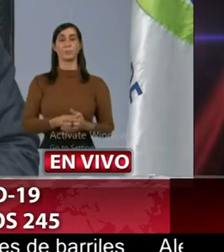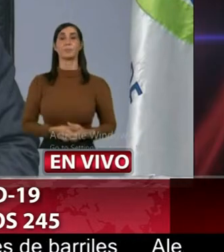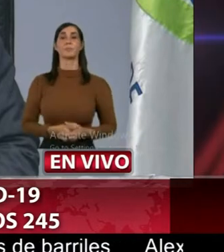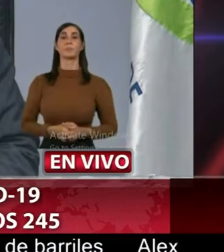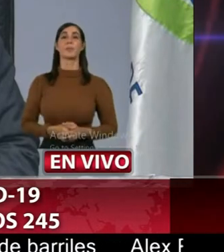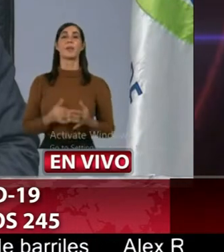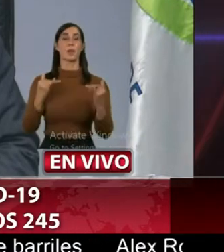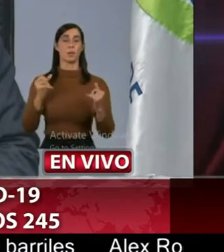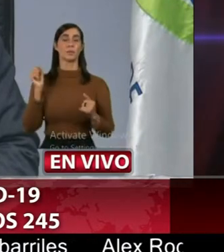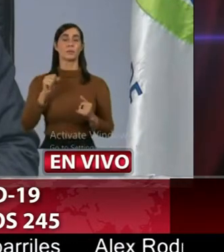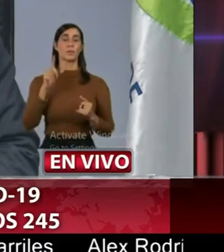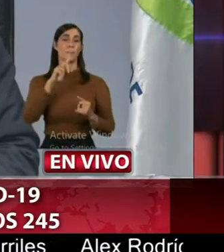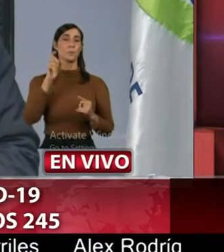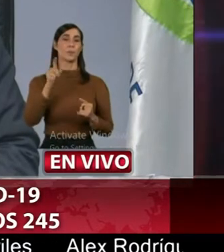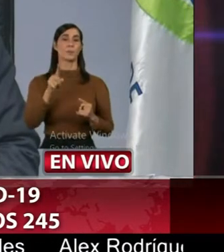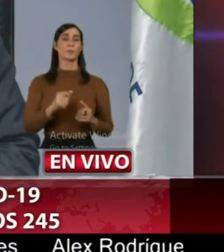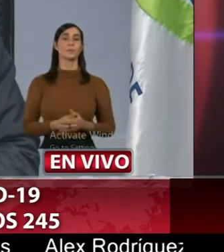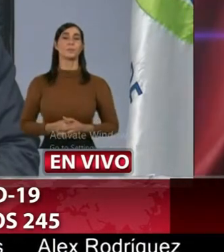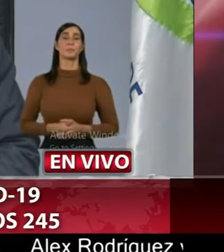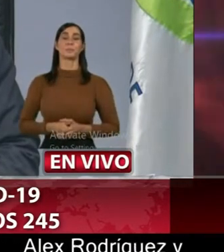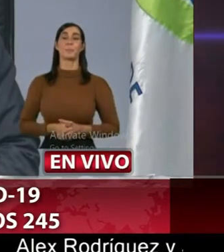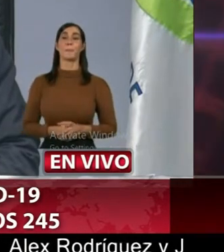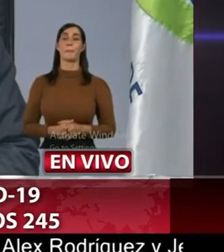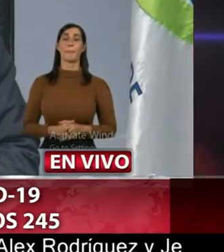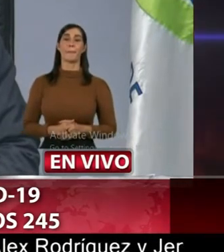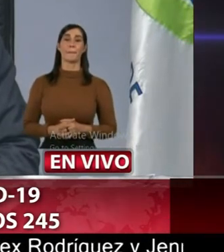ahora sí pasamos a daniel cántara